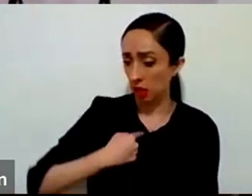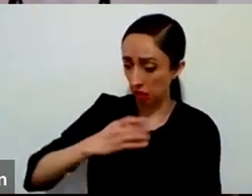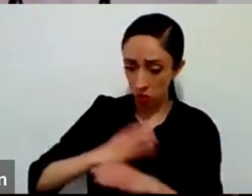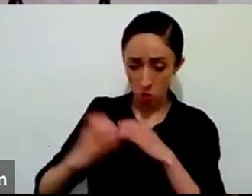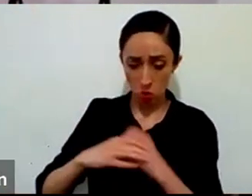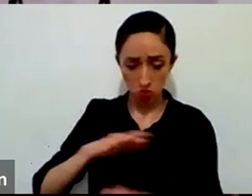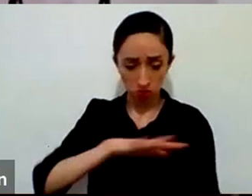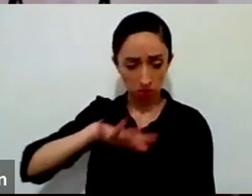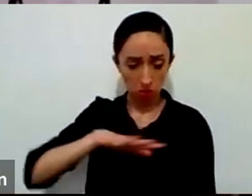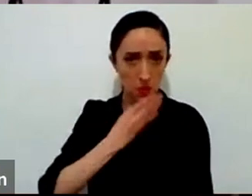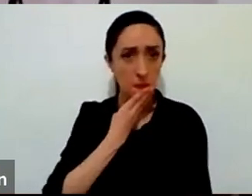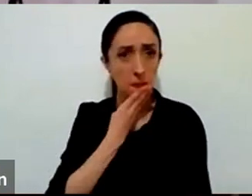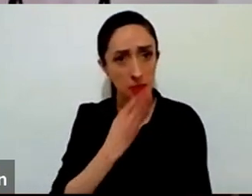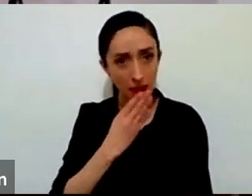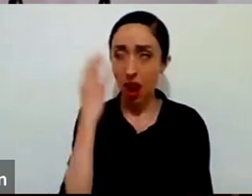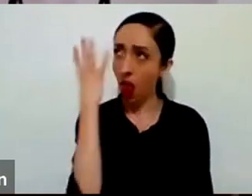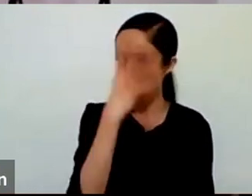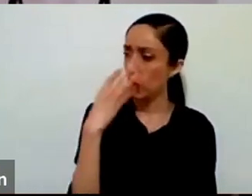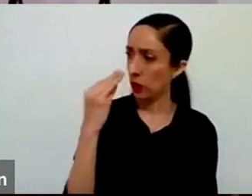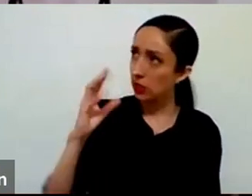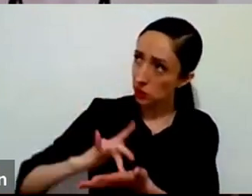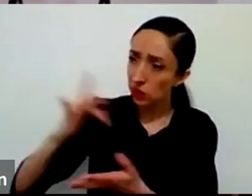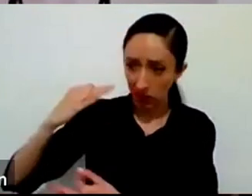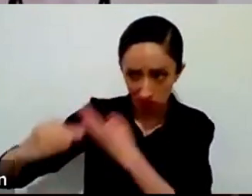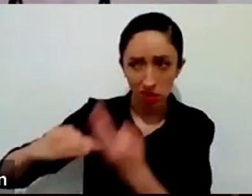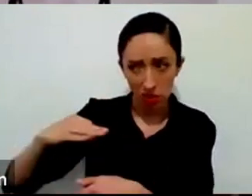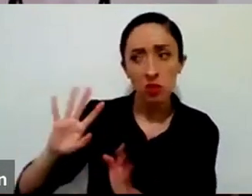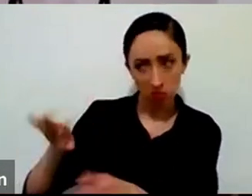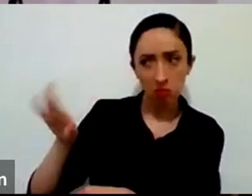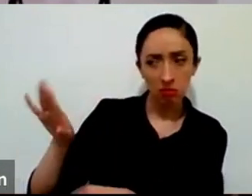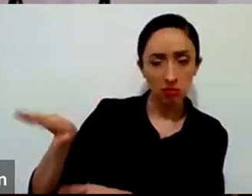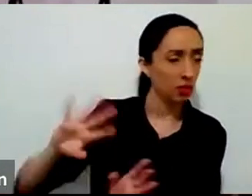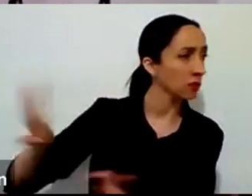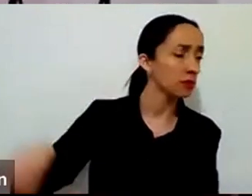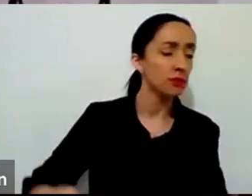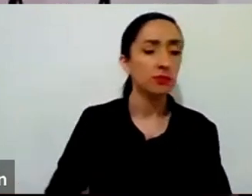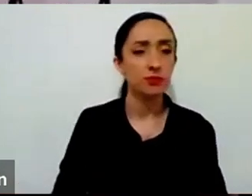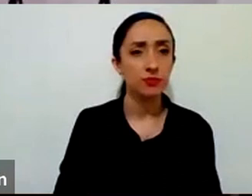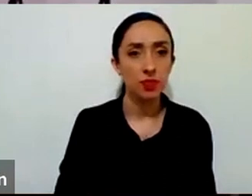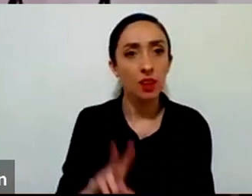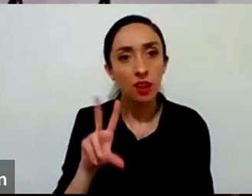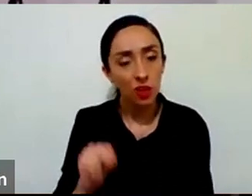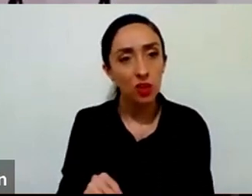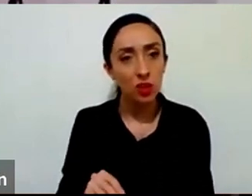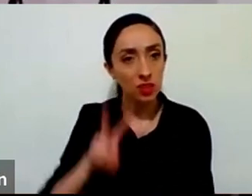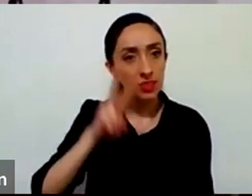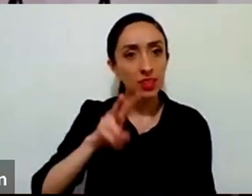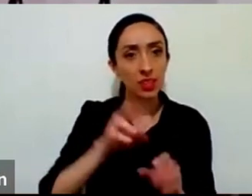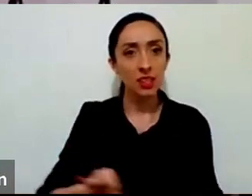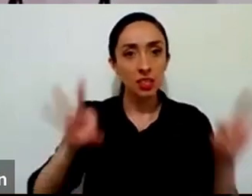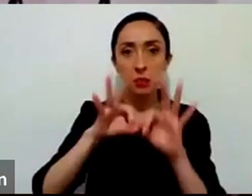bonito que gracias por todo pero también es importante decir Señor necesito que me acompañes aquí